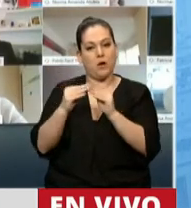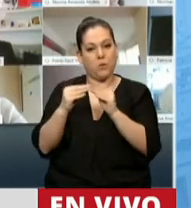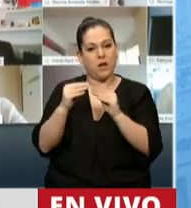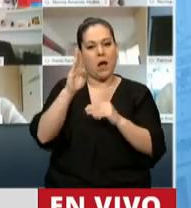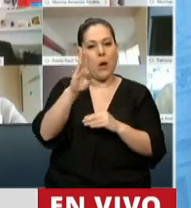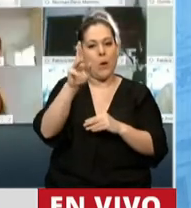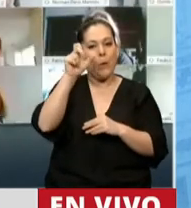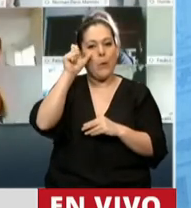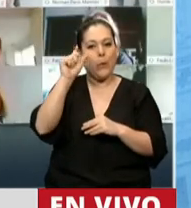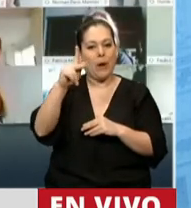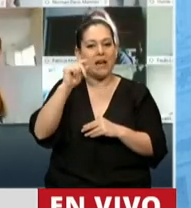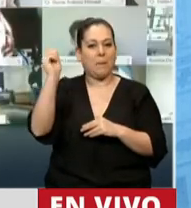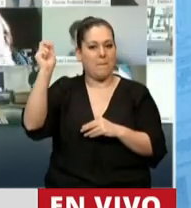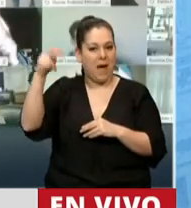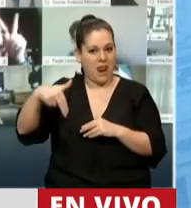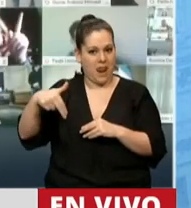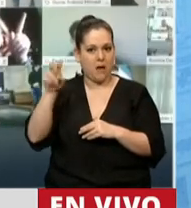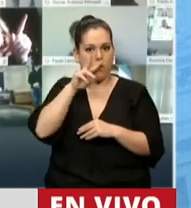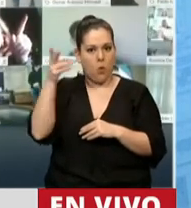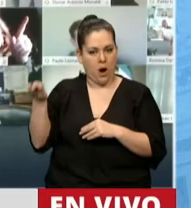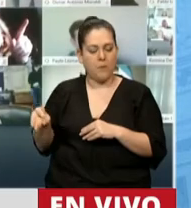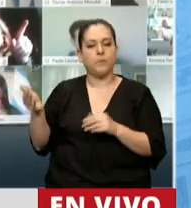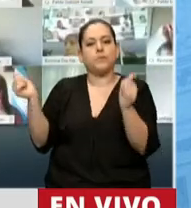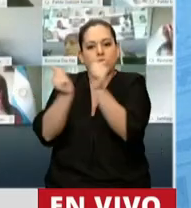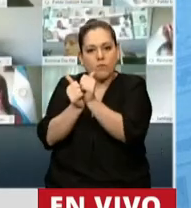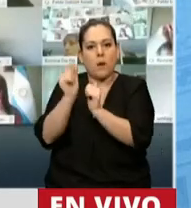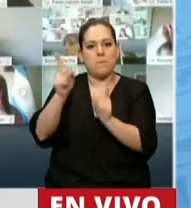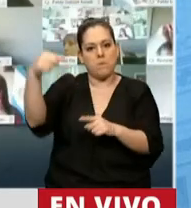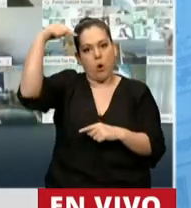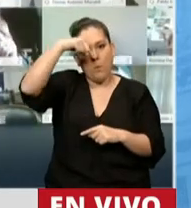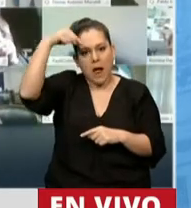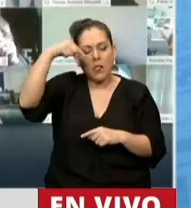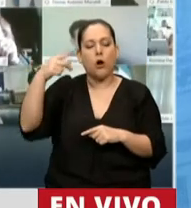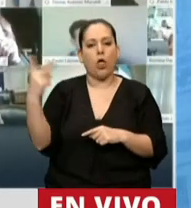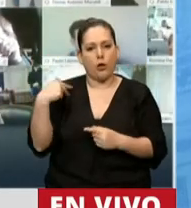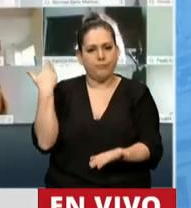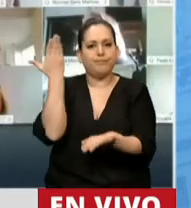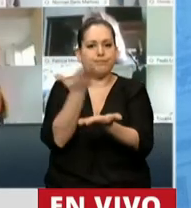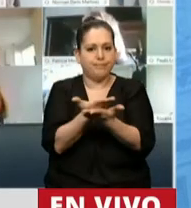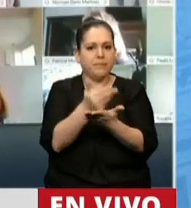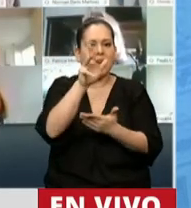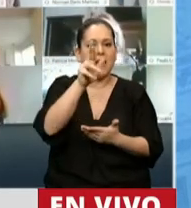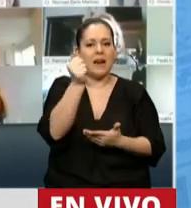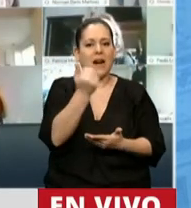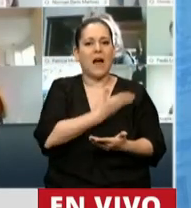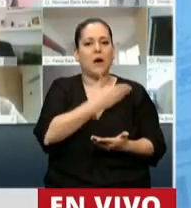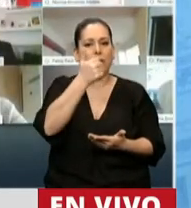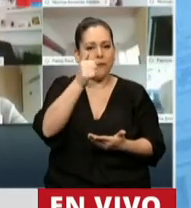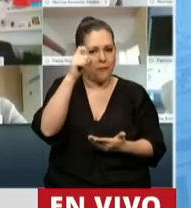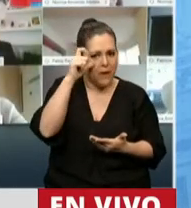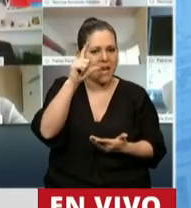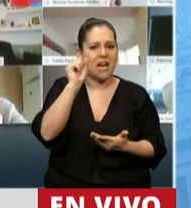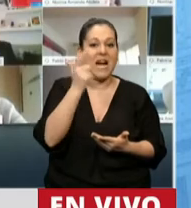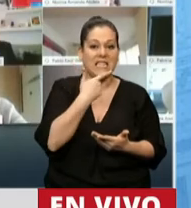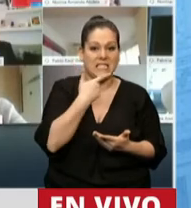Miriam Bregman, junto con Sergio Maldonado, hicieron una presentación ante el doctor Rafecas para que